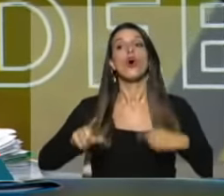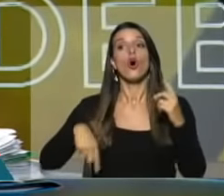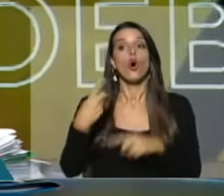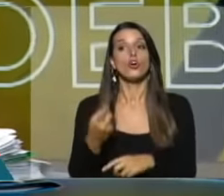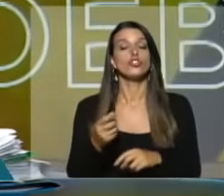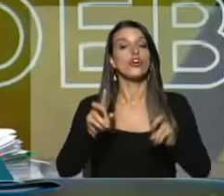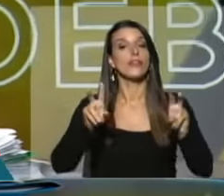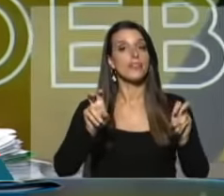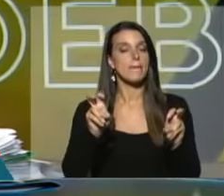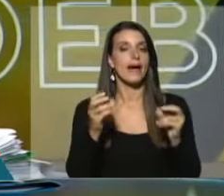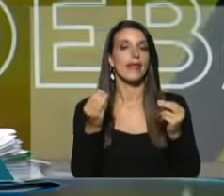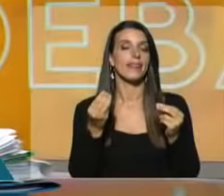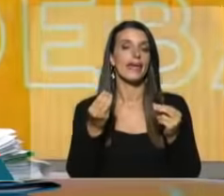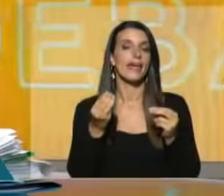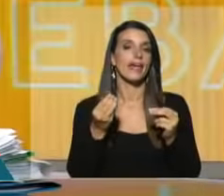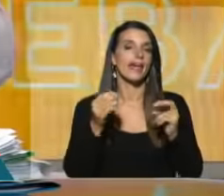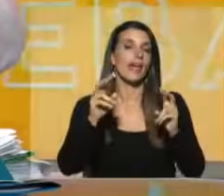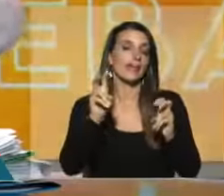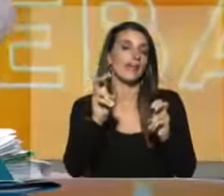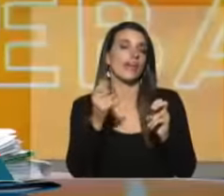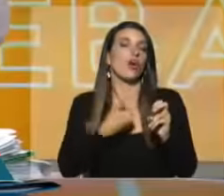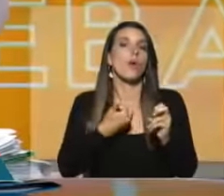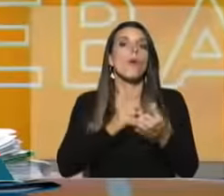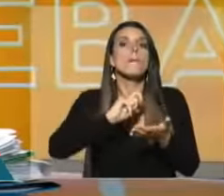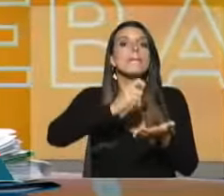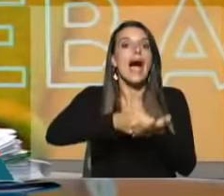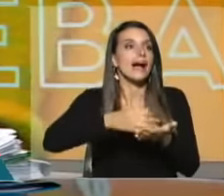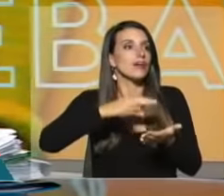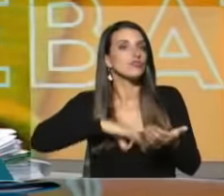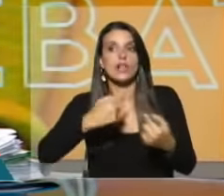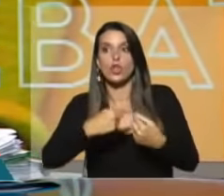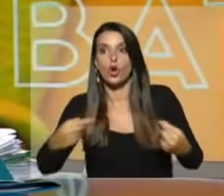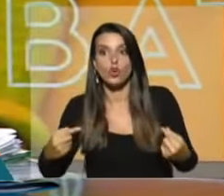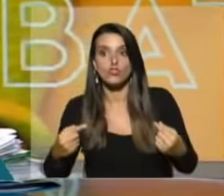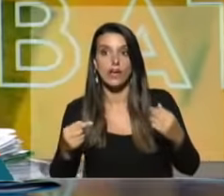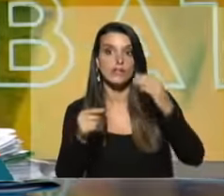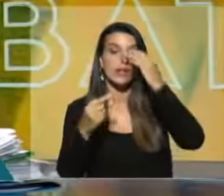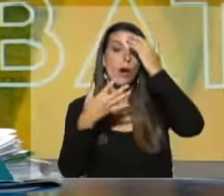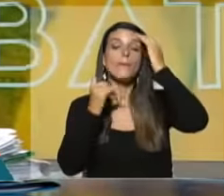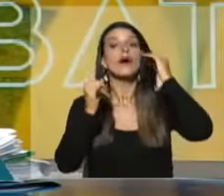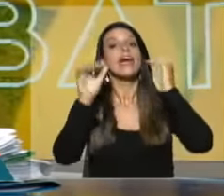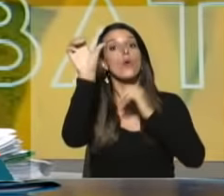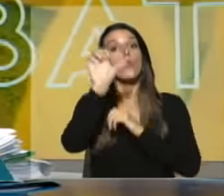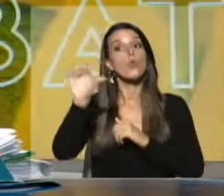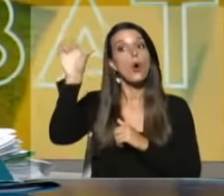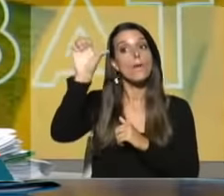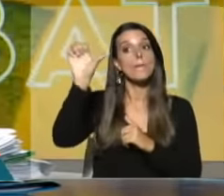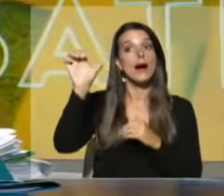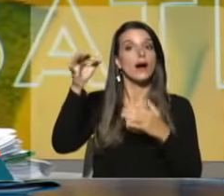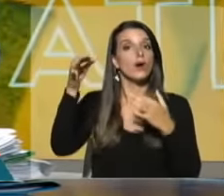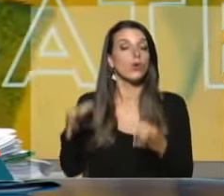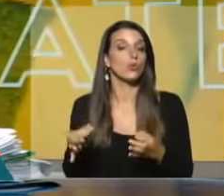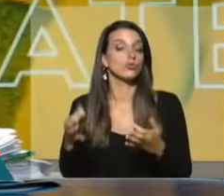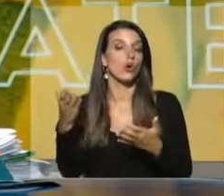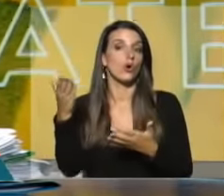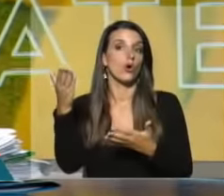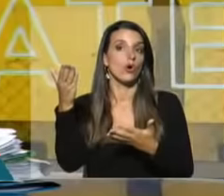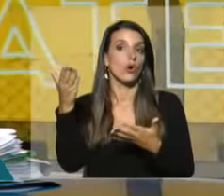vinculados a la regla fiscal también, en un momento que la comunidad europea termina